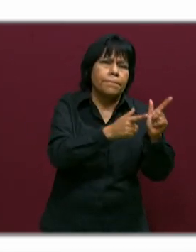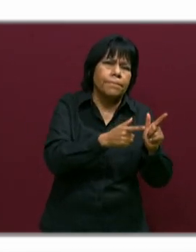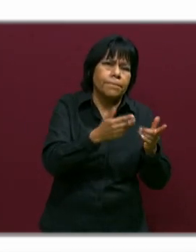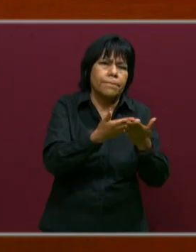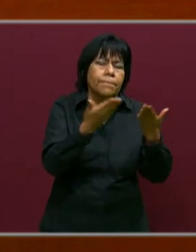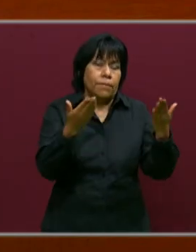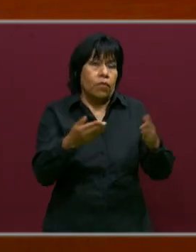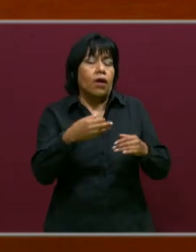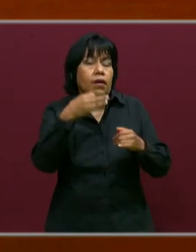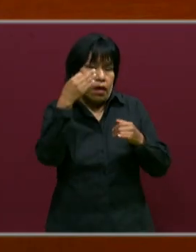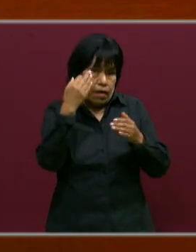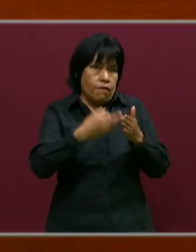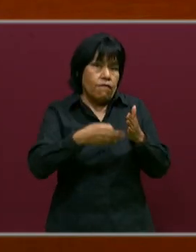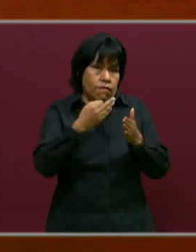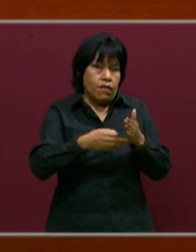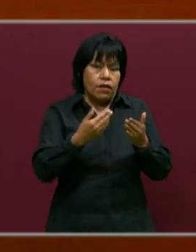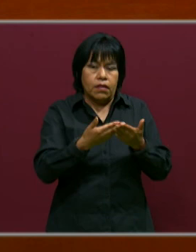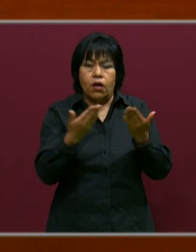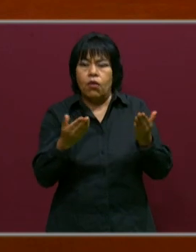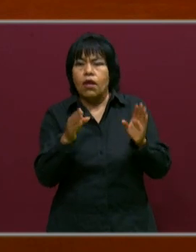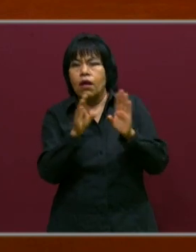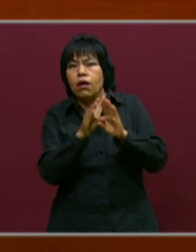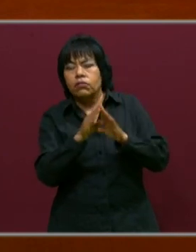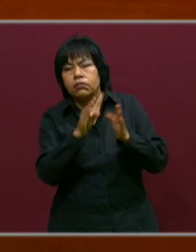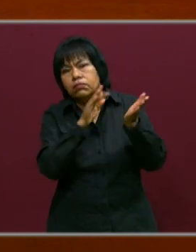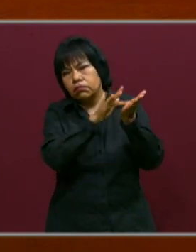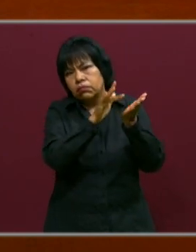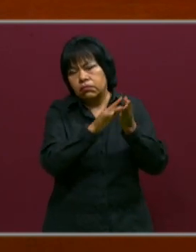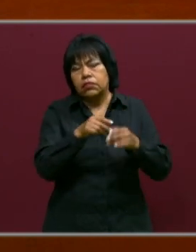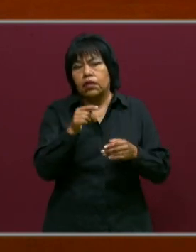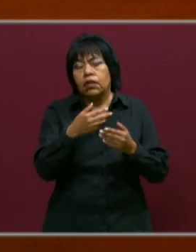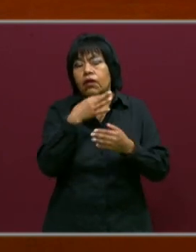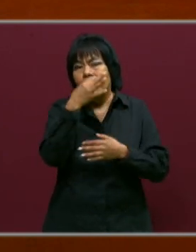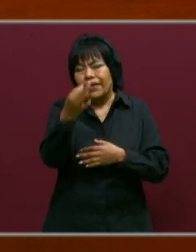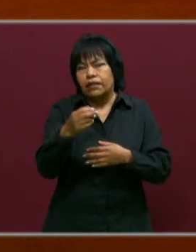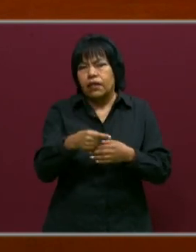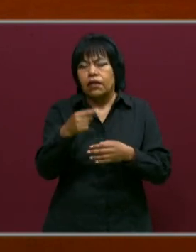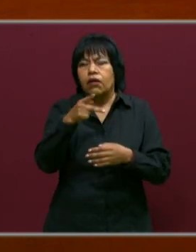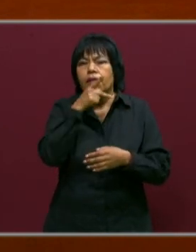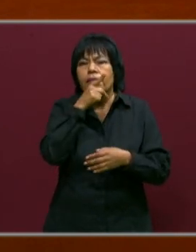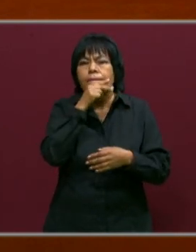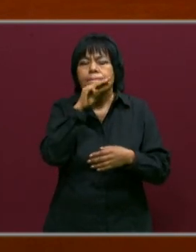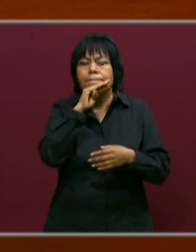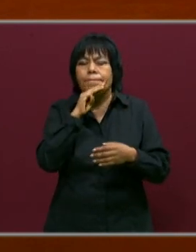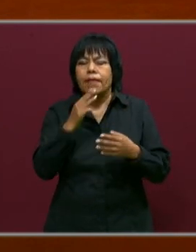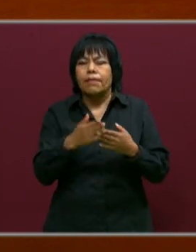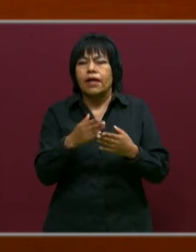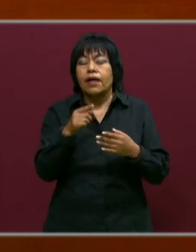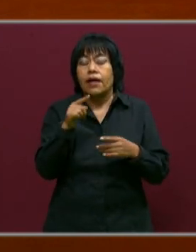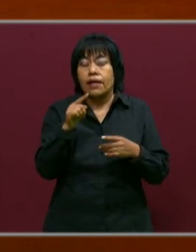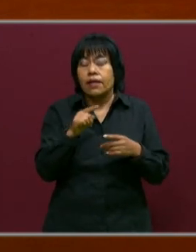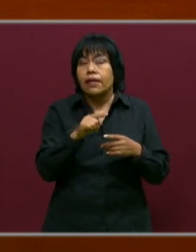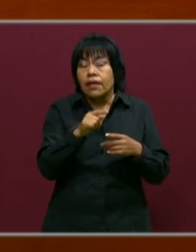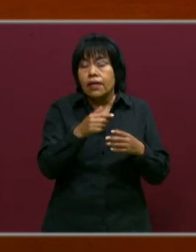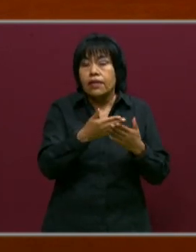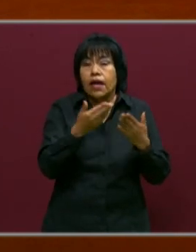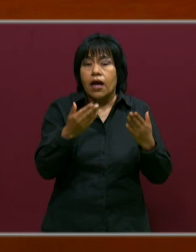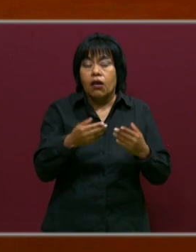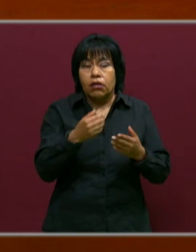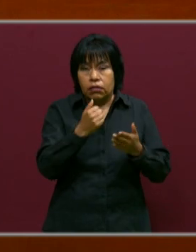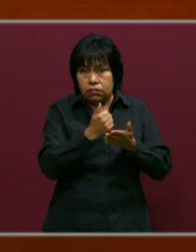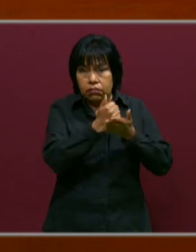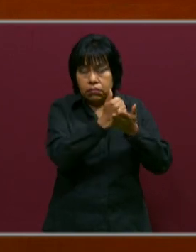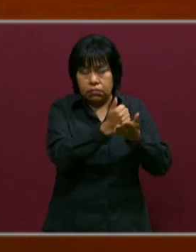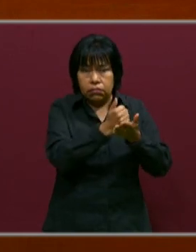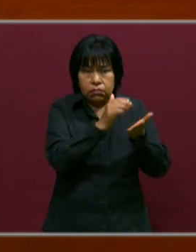este periodo que todavía nos queda, y decirles que en este momento los padres de familia, quienes han sido ahorita mediadores del